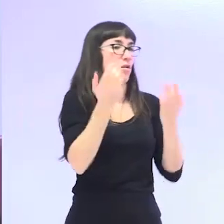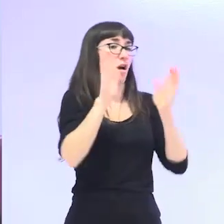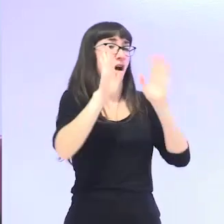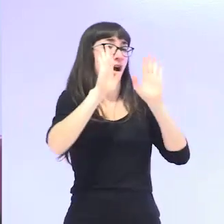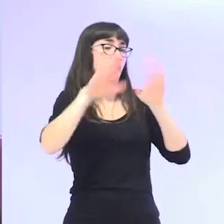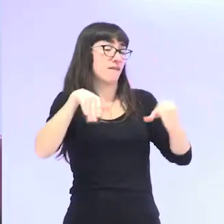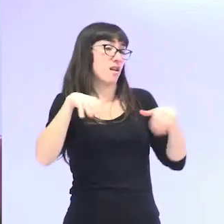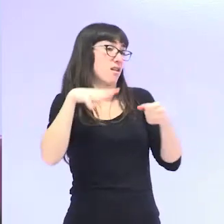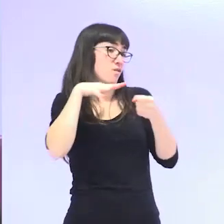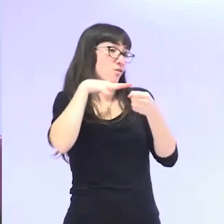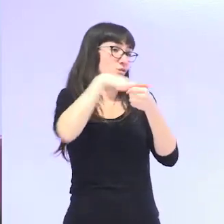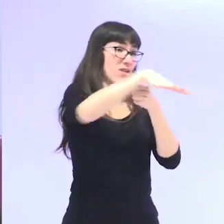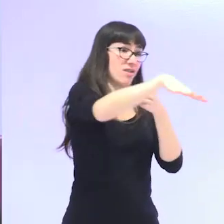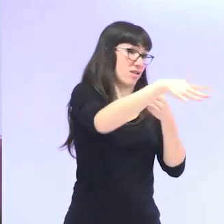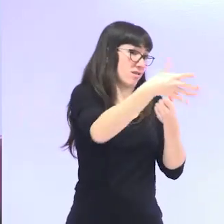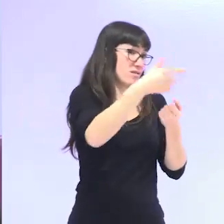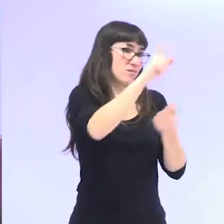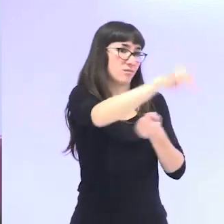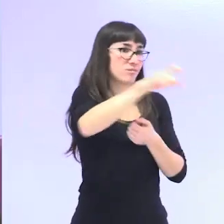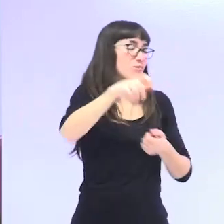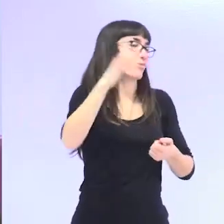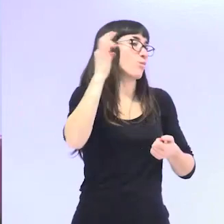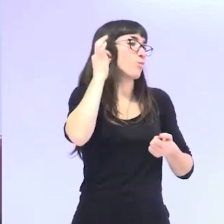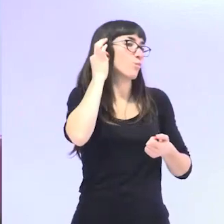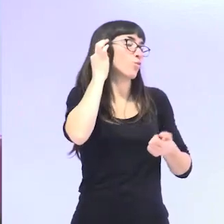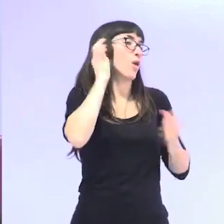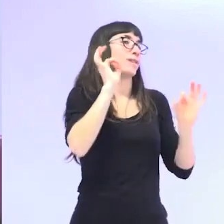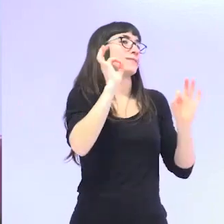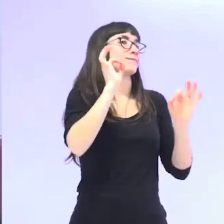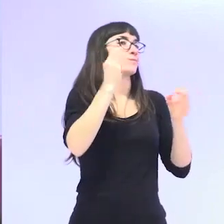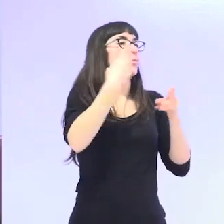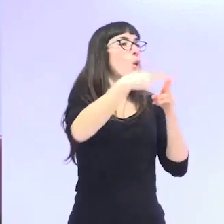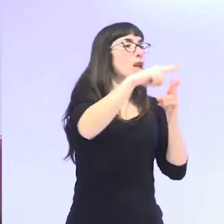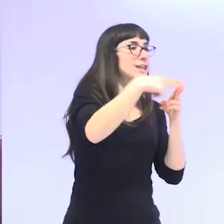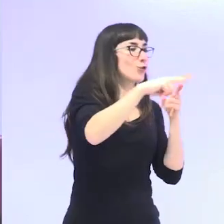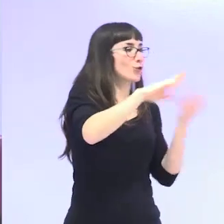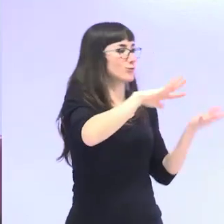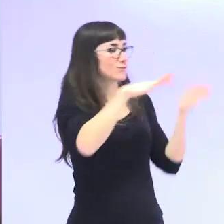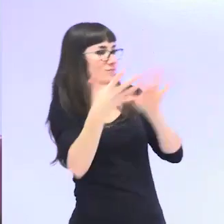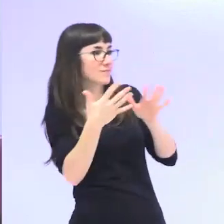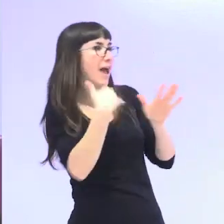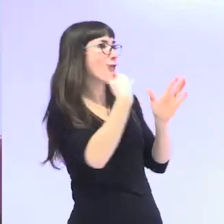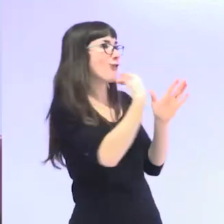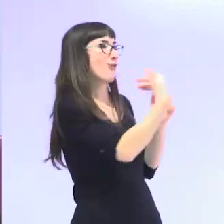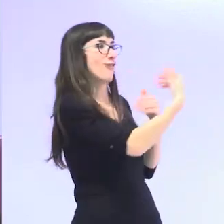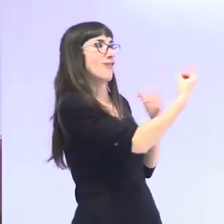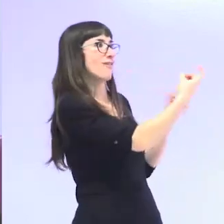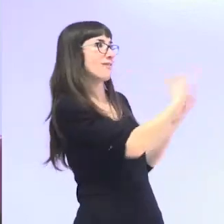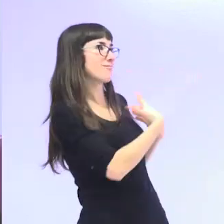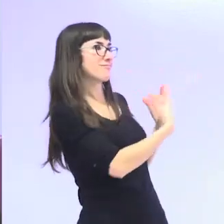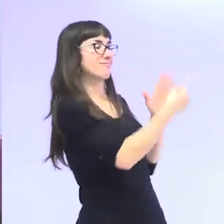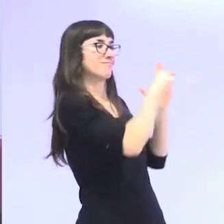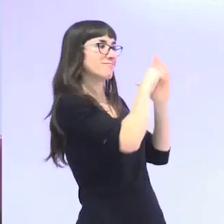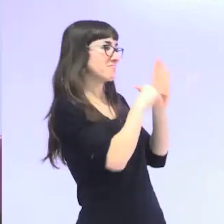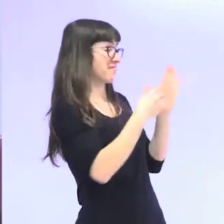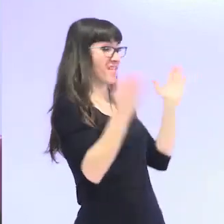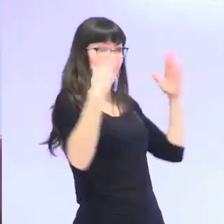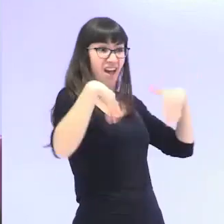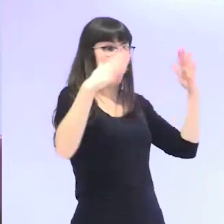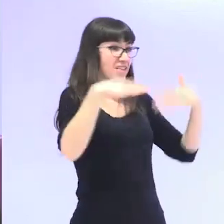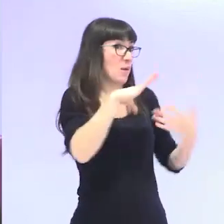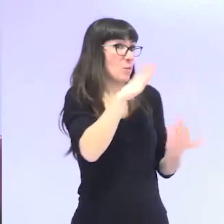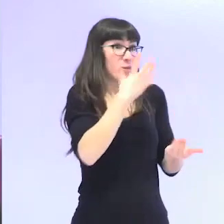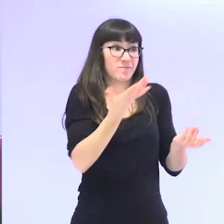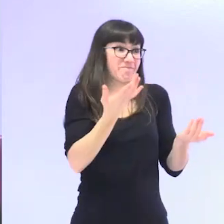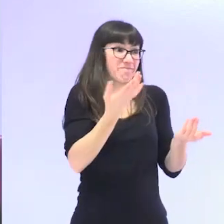en que tiene muy poco interés en la agenda sociopolítica. No tenemos más que verlo, que de envejecimiento no se habla nunca y cuando se habla, se habla de una manera